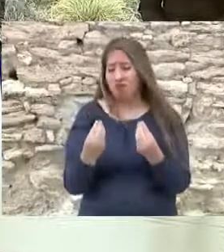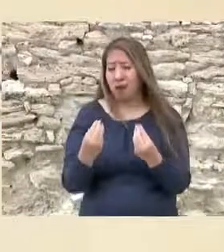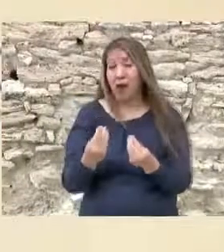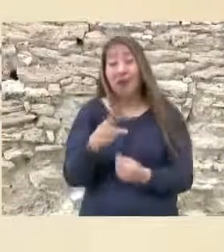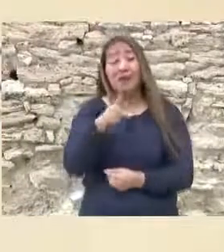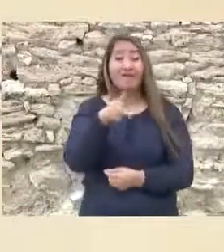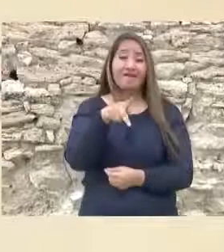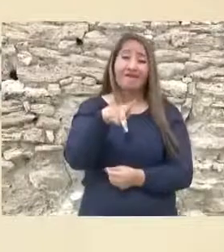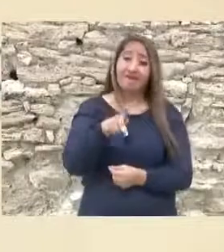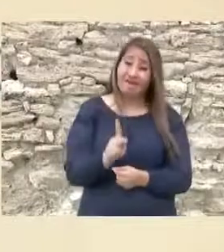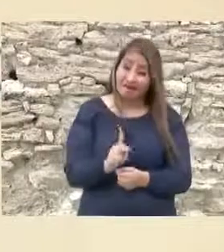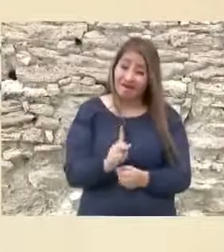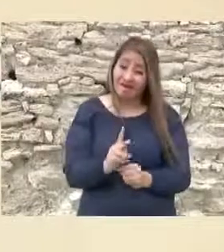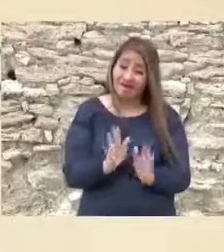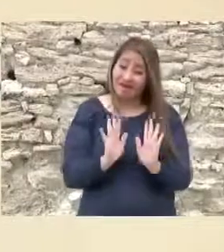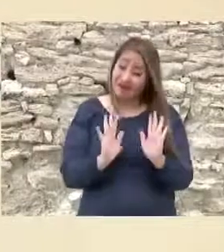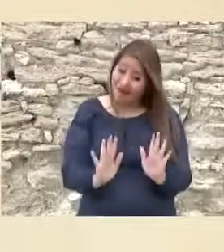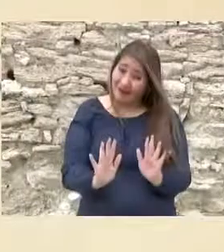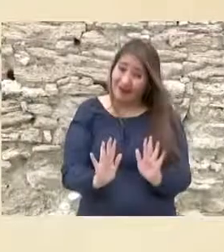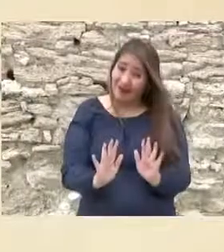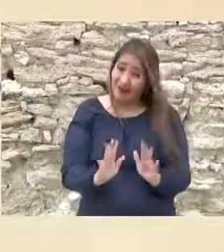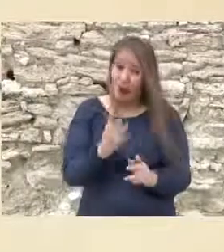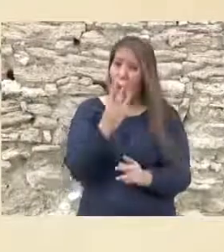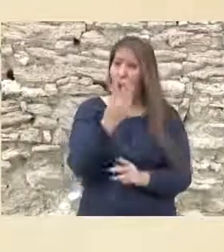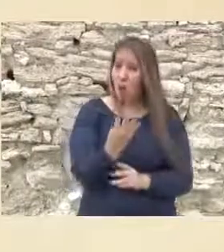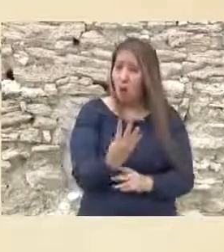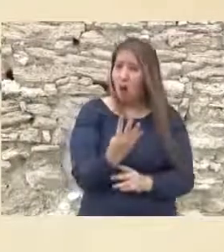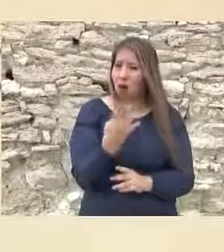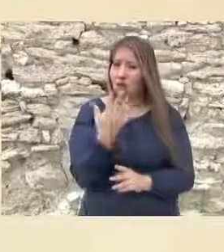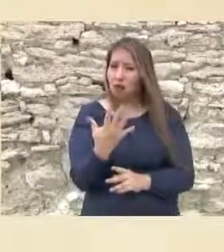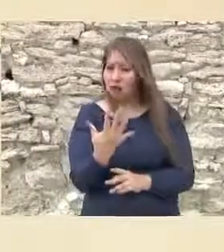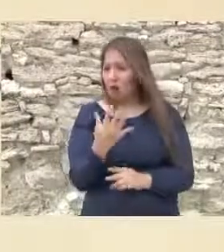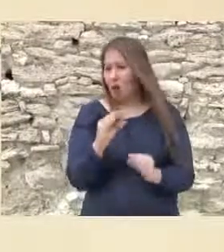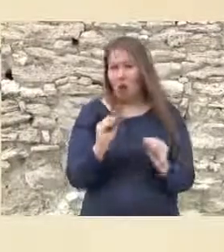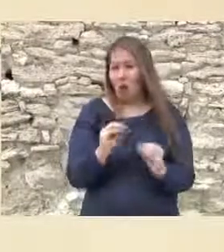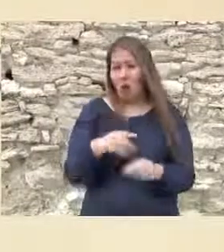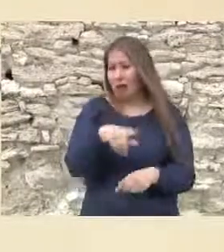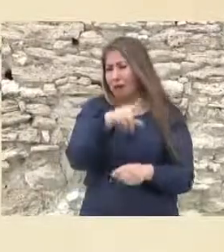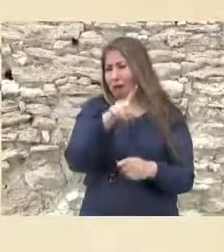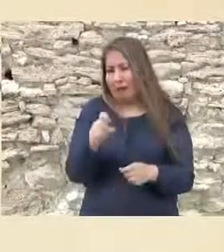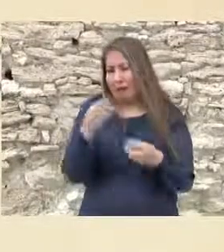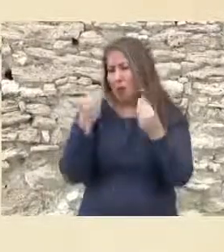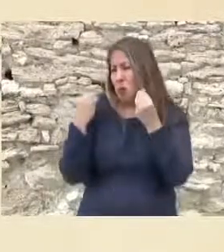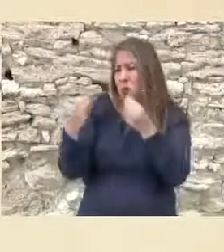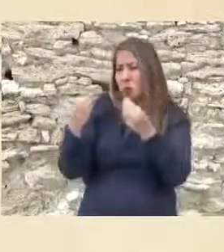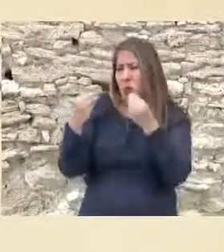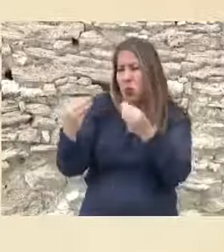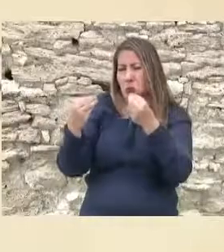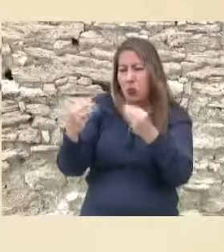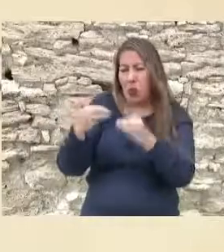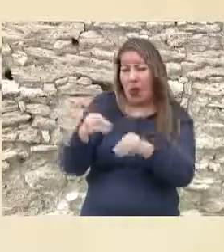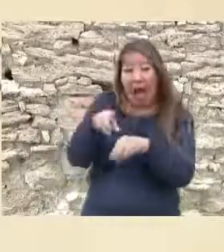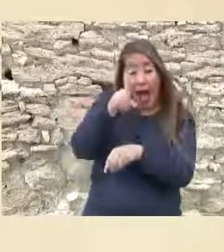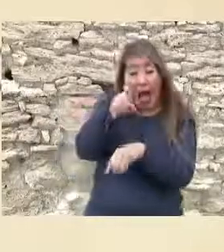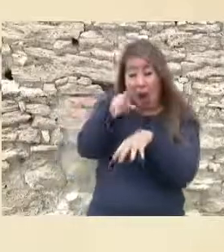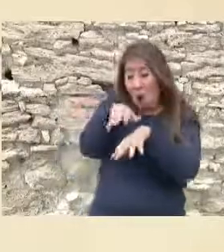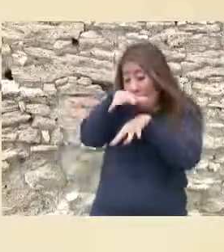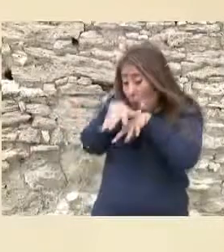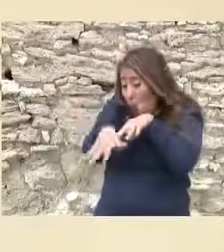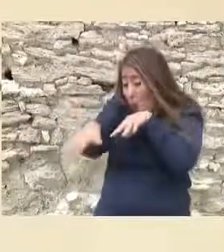pero, atención aquí, no son cuatro ni son ciénagas, sino que son cientos de corrientes y cuerpos de agua